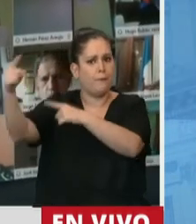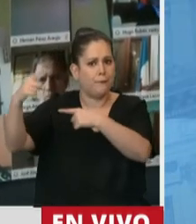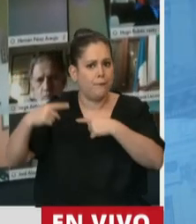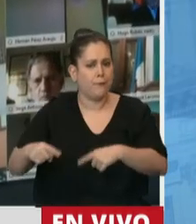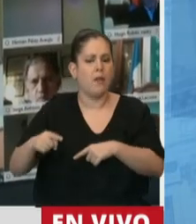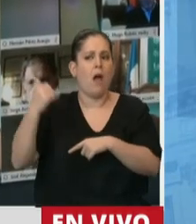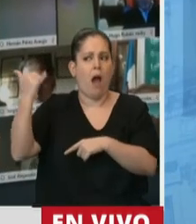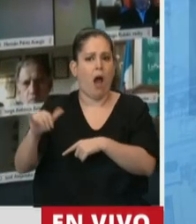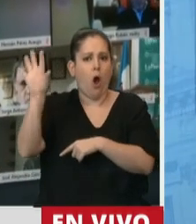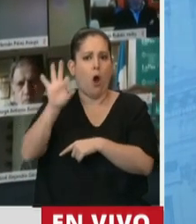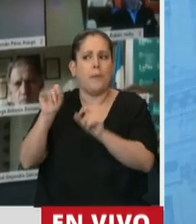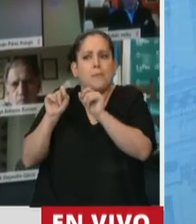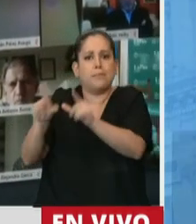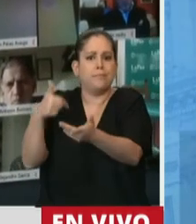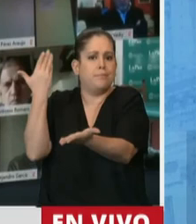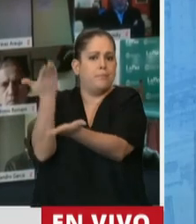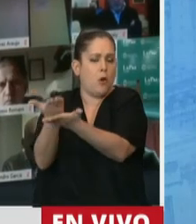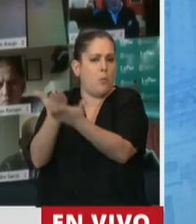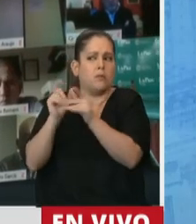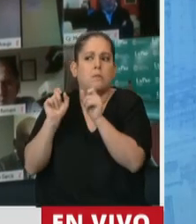disidencias parciales el bloque de Cambiemos